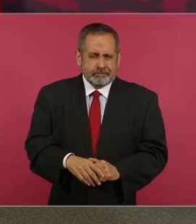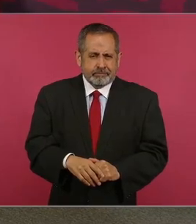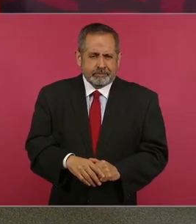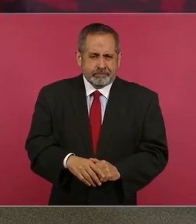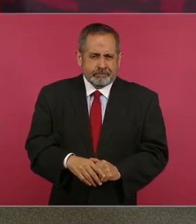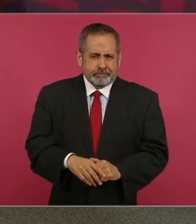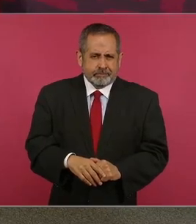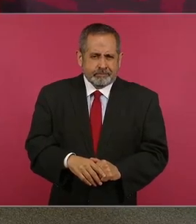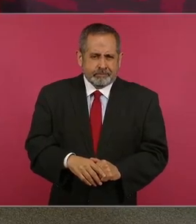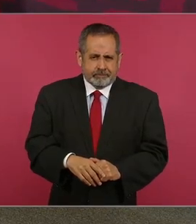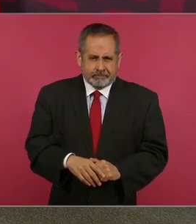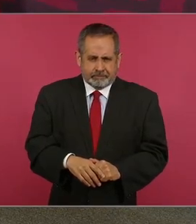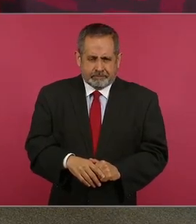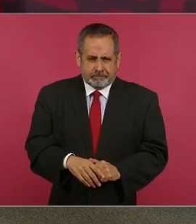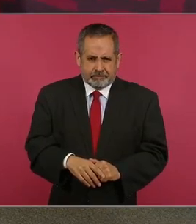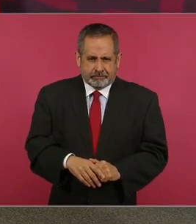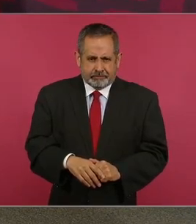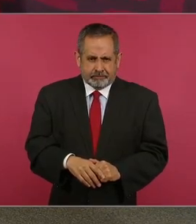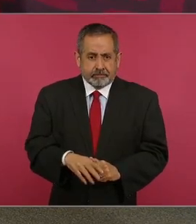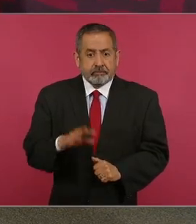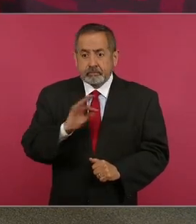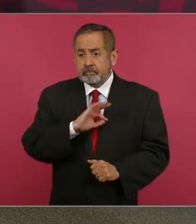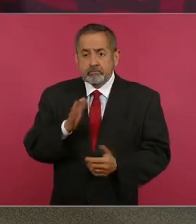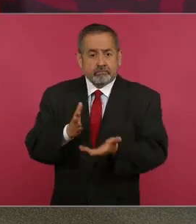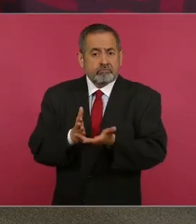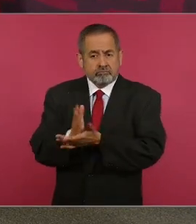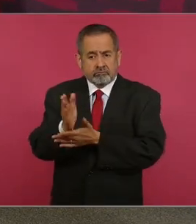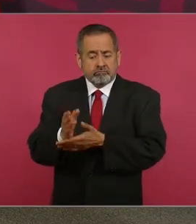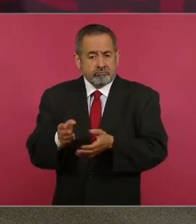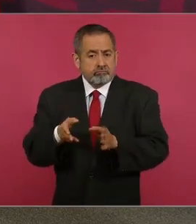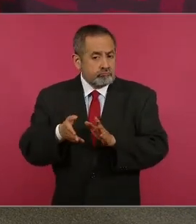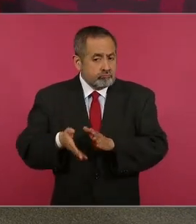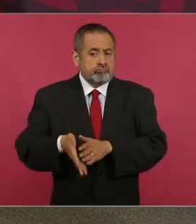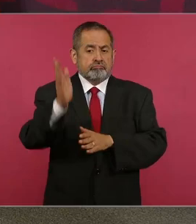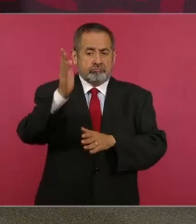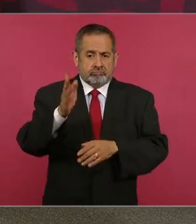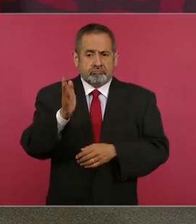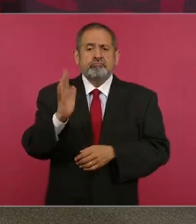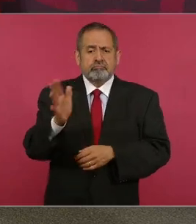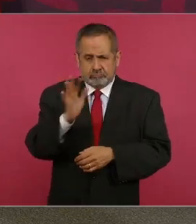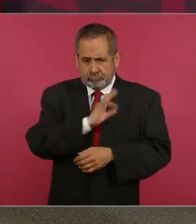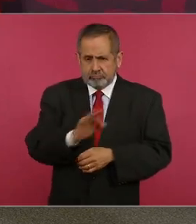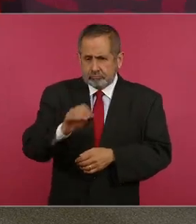Ya se puede pasar, eso también es importante.